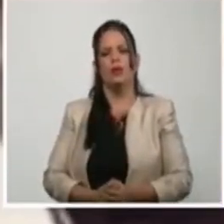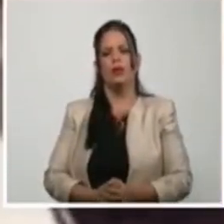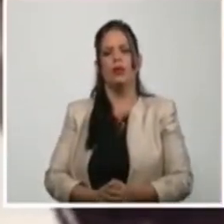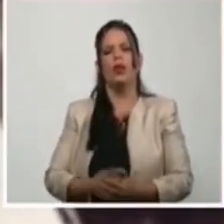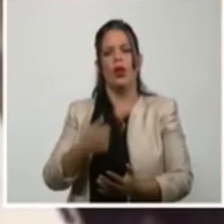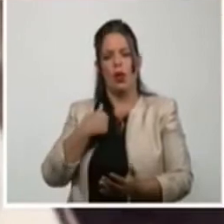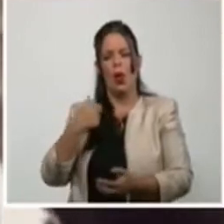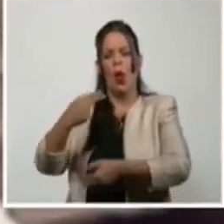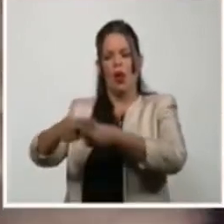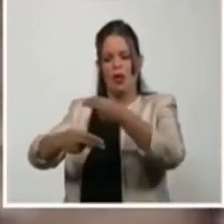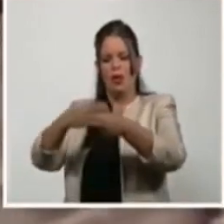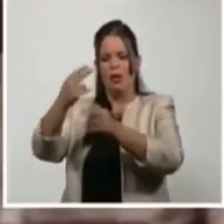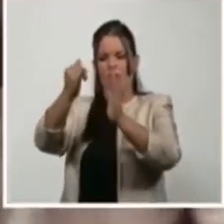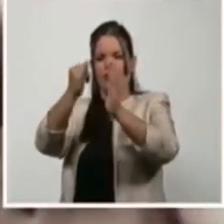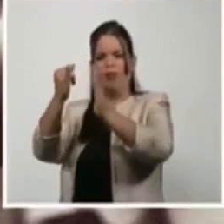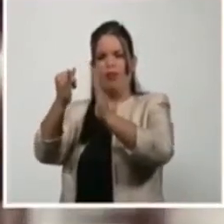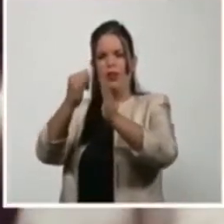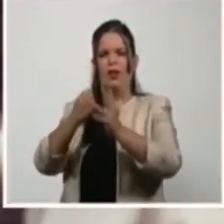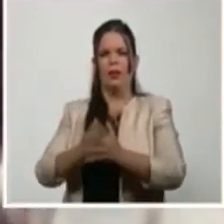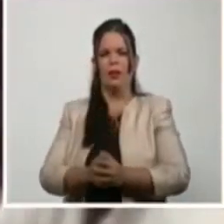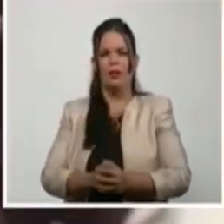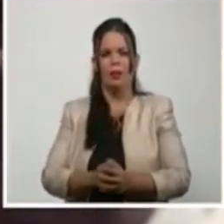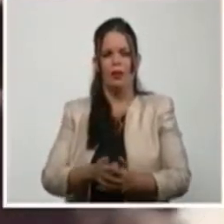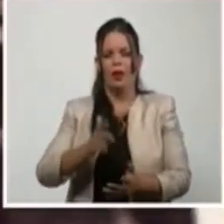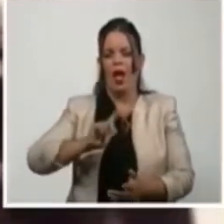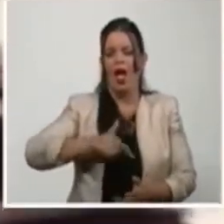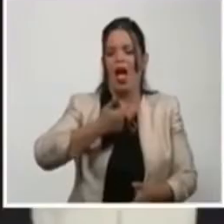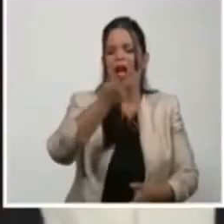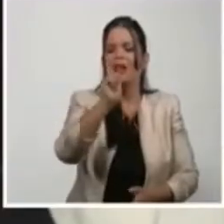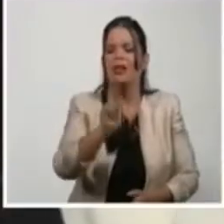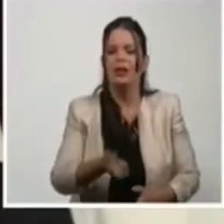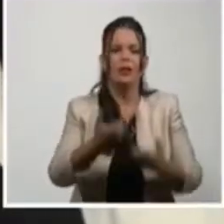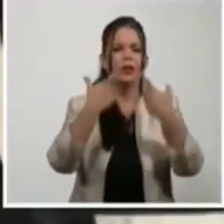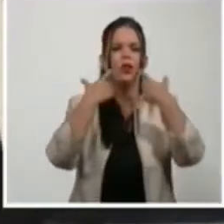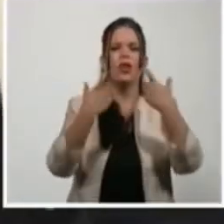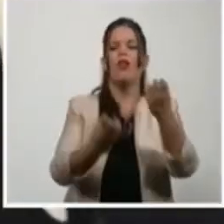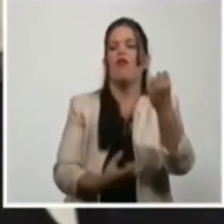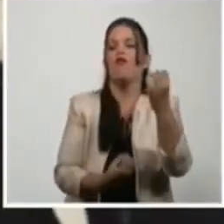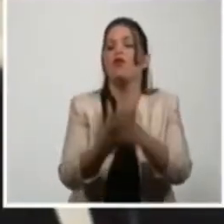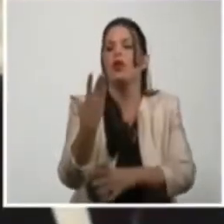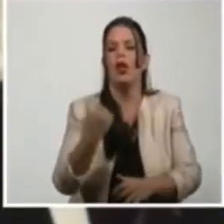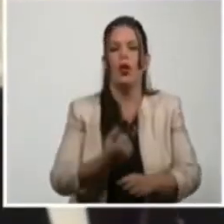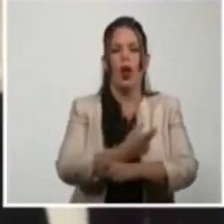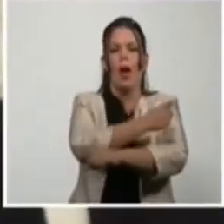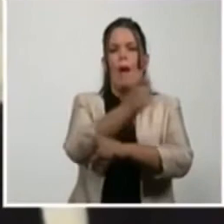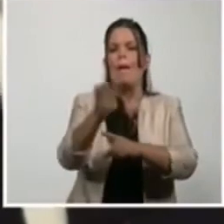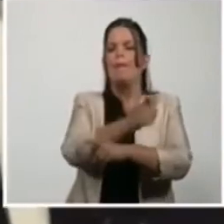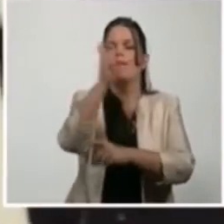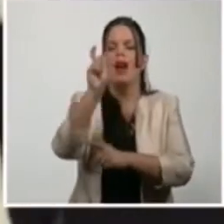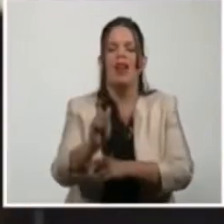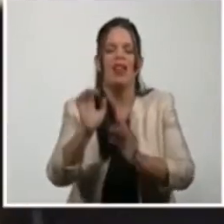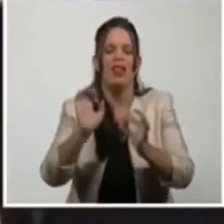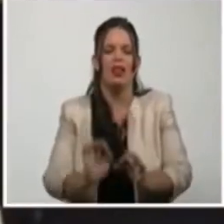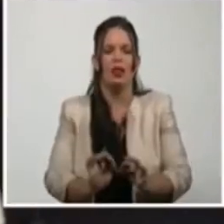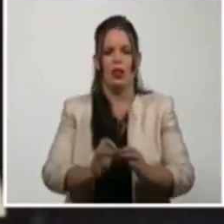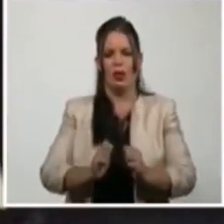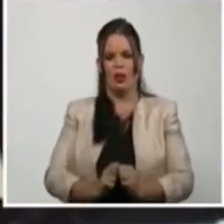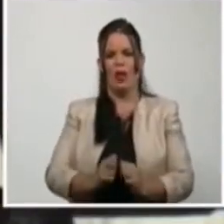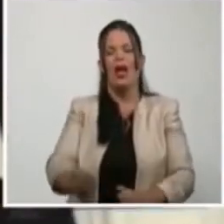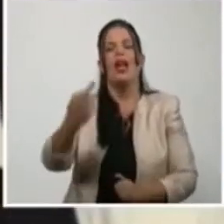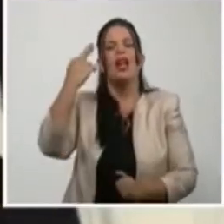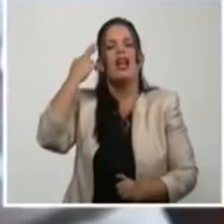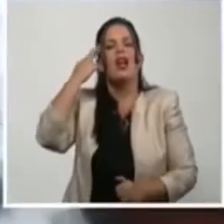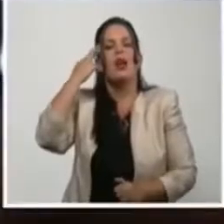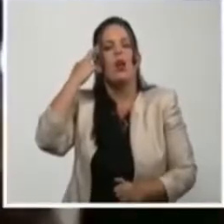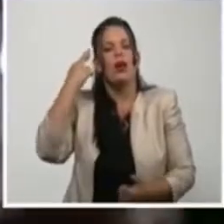Artista de vanguardia, de la generación de los fundadores del ICAI, maestro. Así será recordado Enrique Pineda Barnett, un